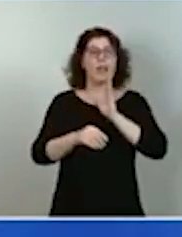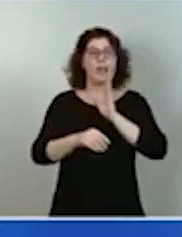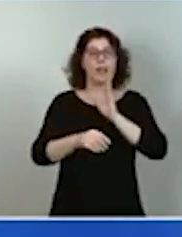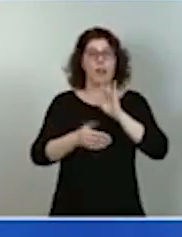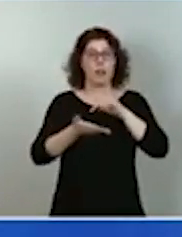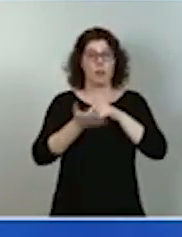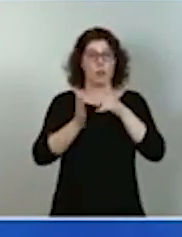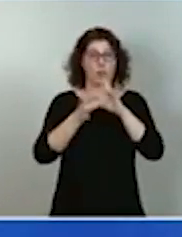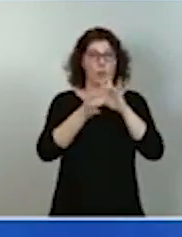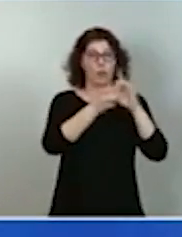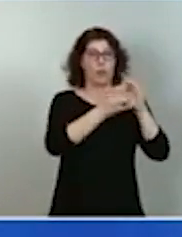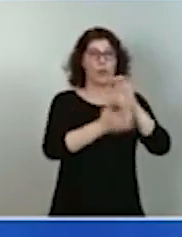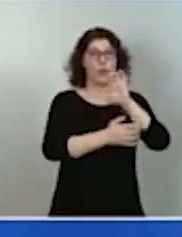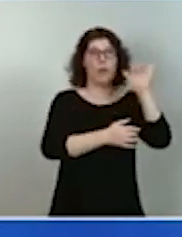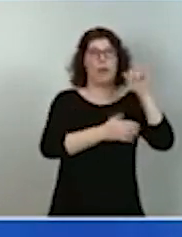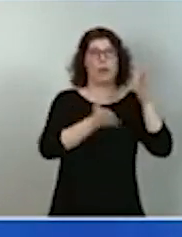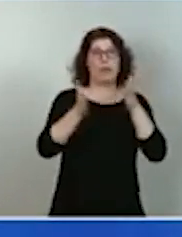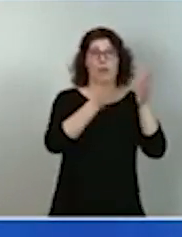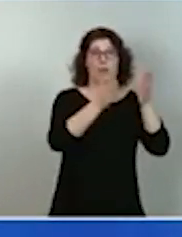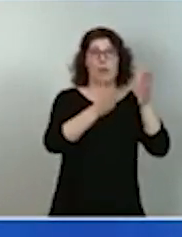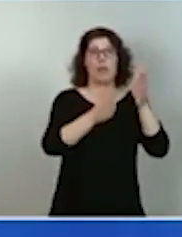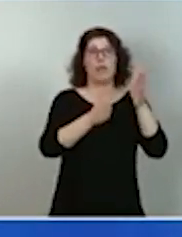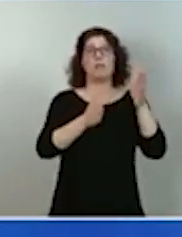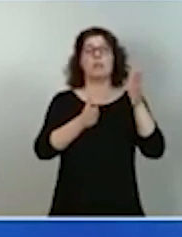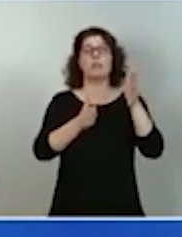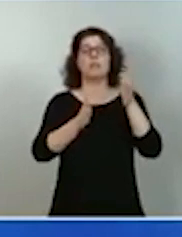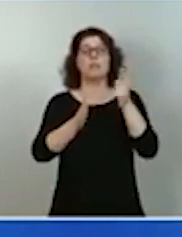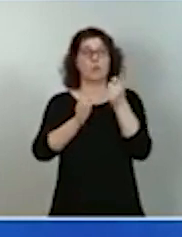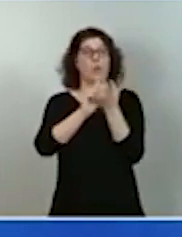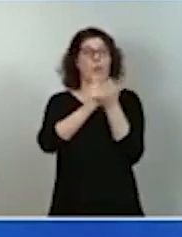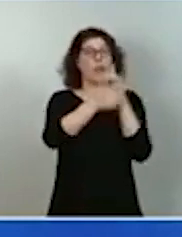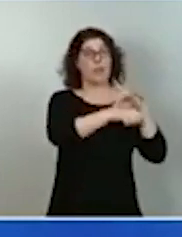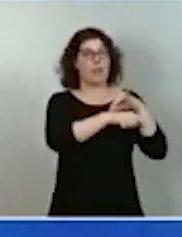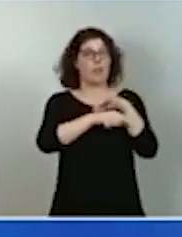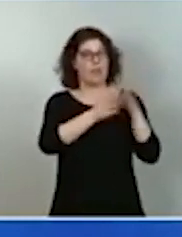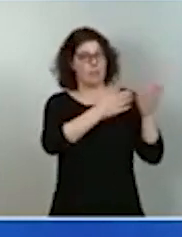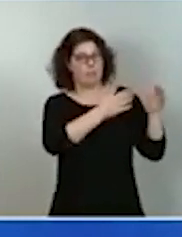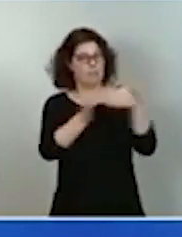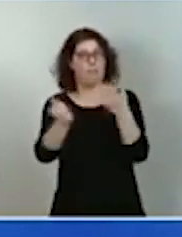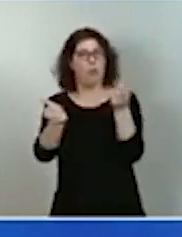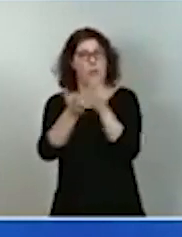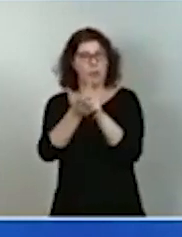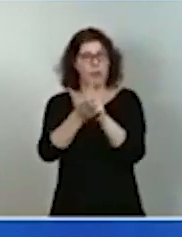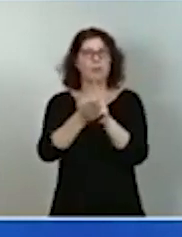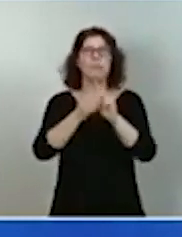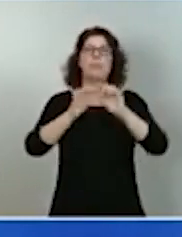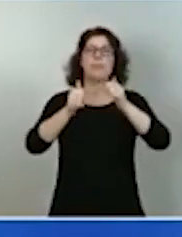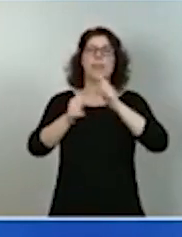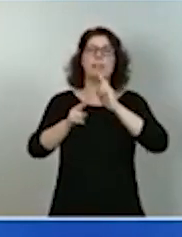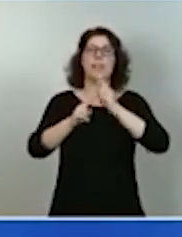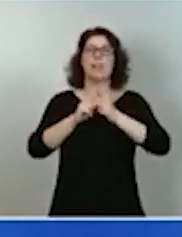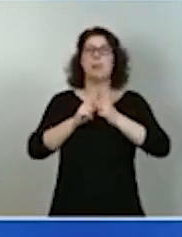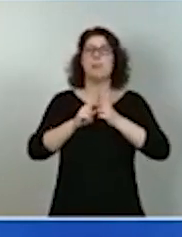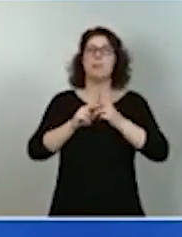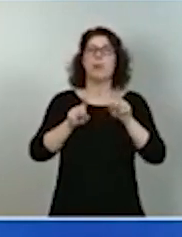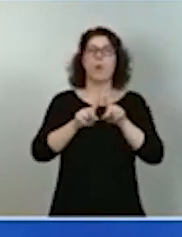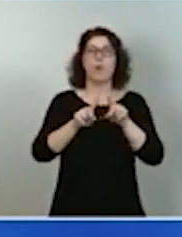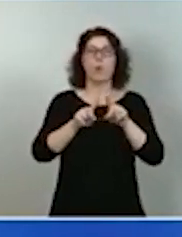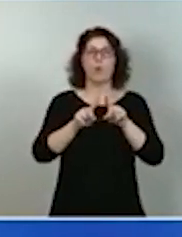en las últimas décadas? Inaugura un nuevo sentido común de época.